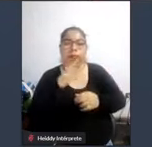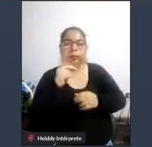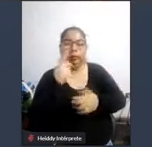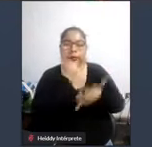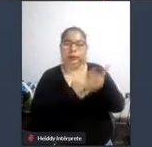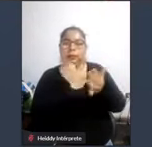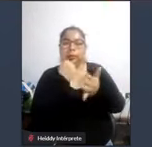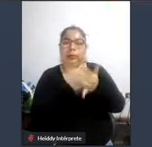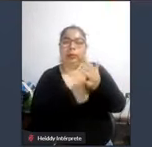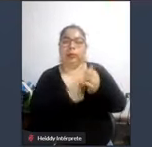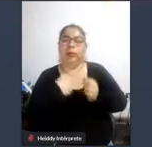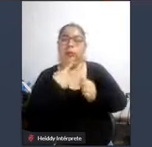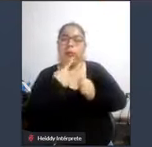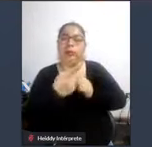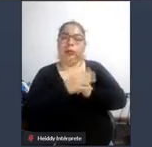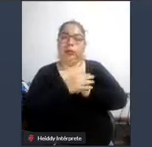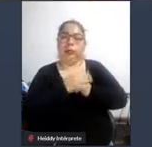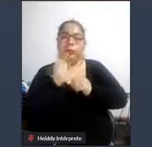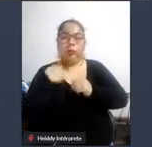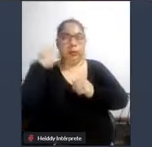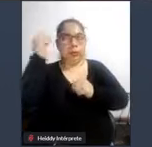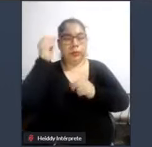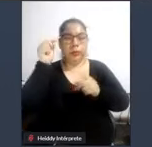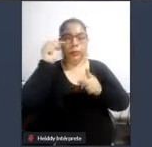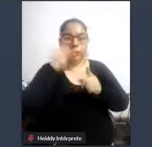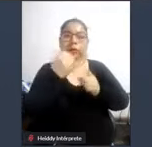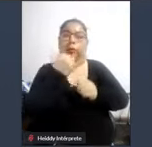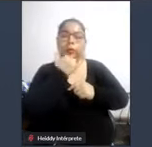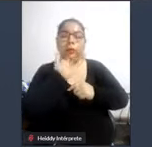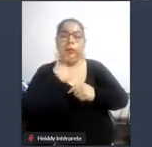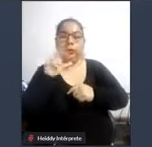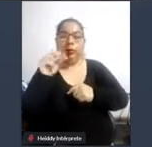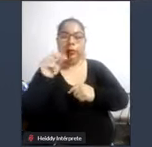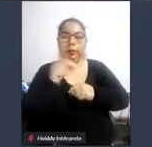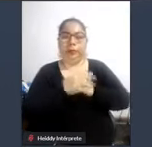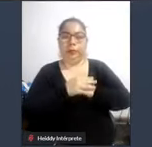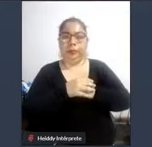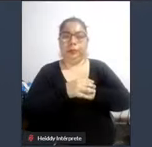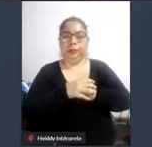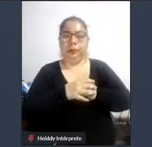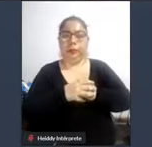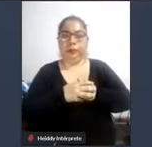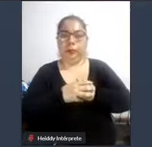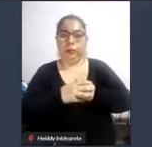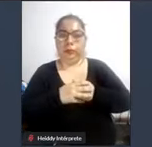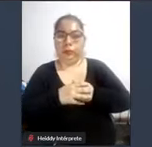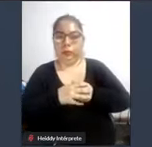con lo que pido pero sigo pensando que no estoy equivocado estás en tu justa razón o sea quiero